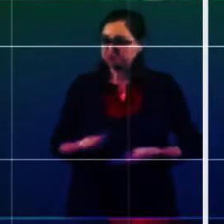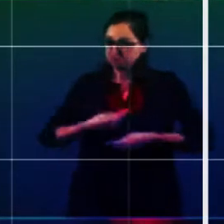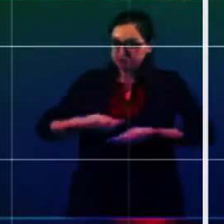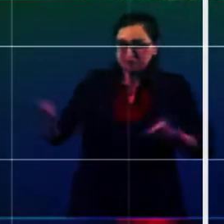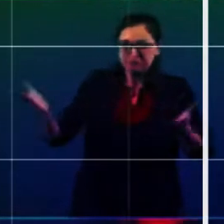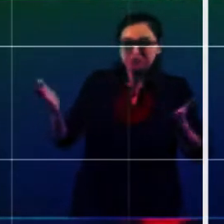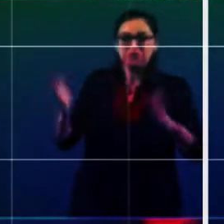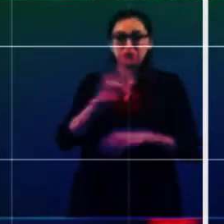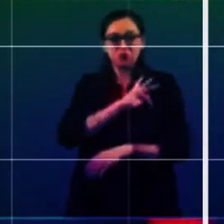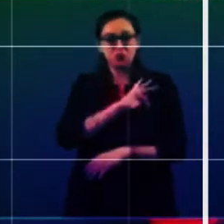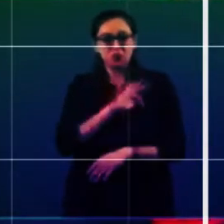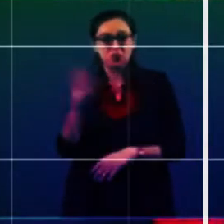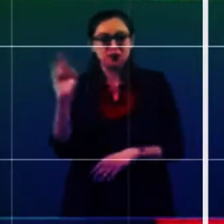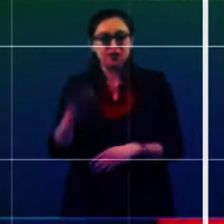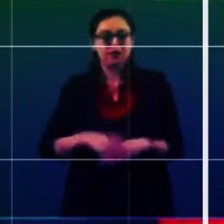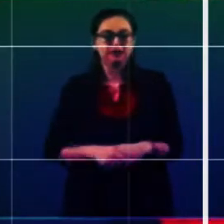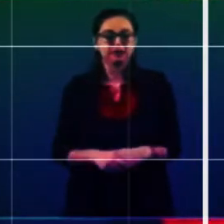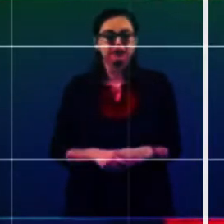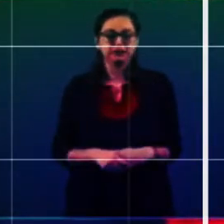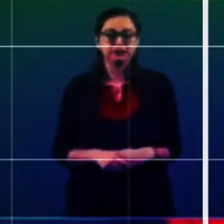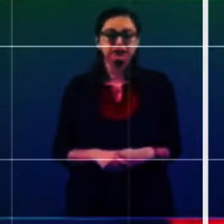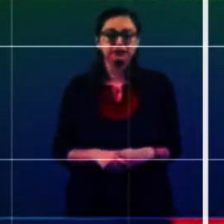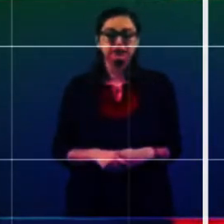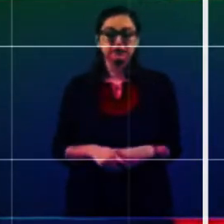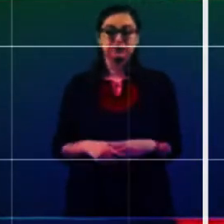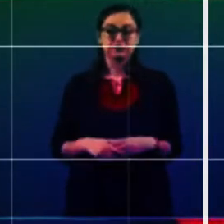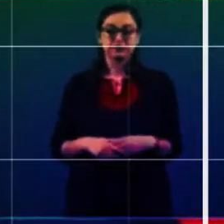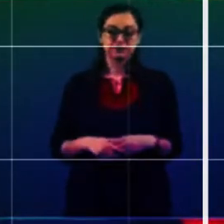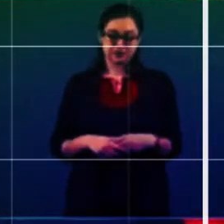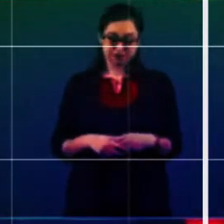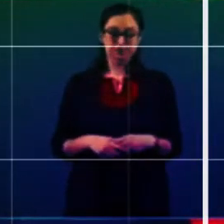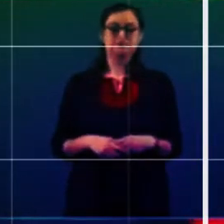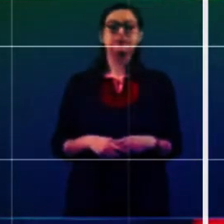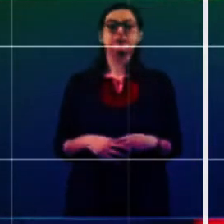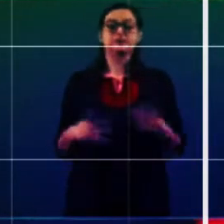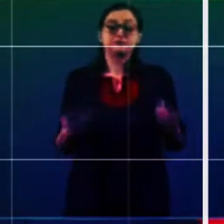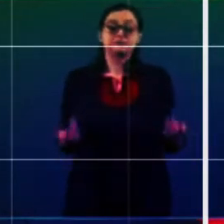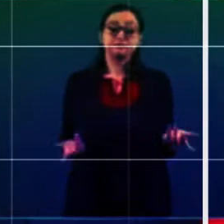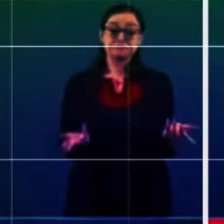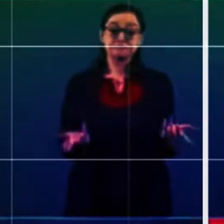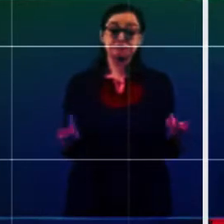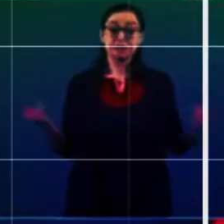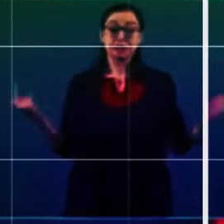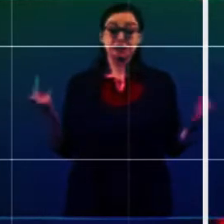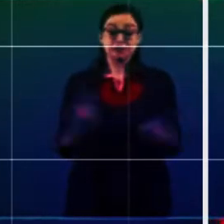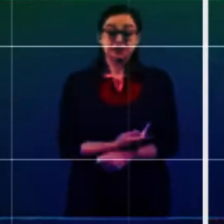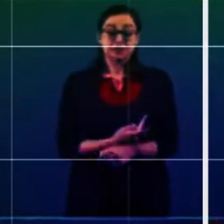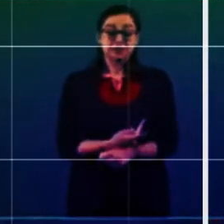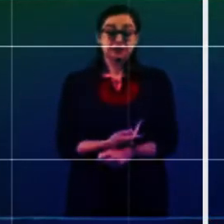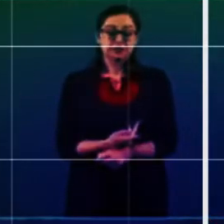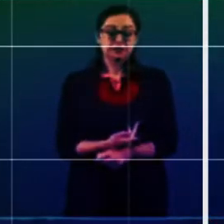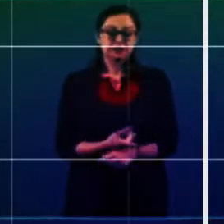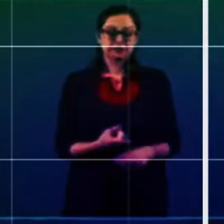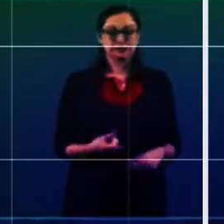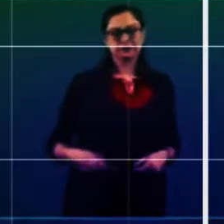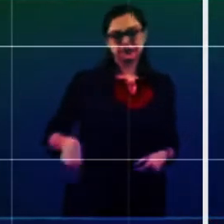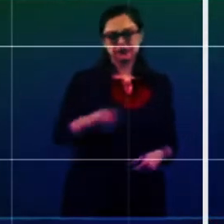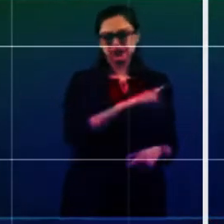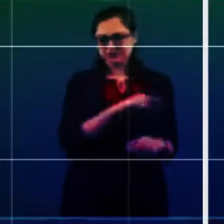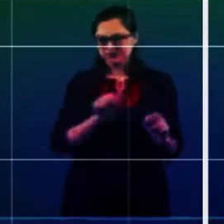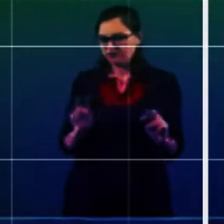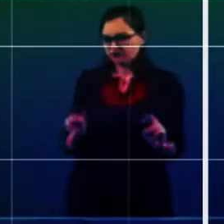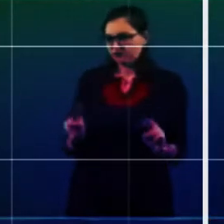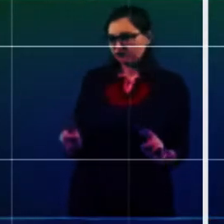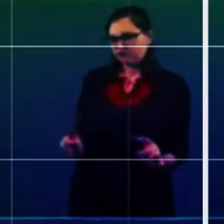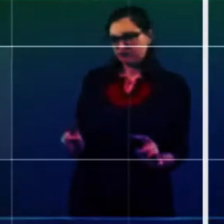entonces, pues el coraje de